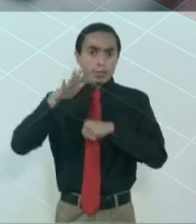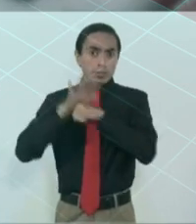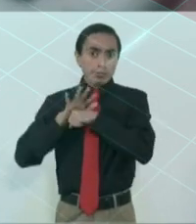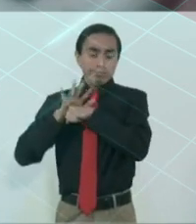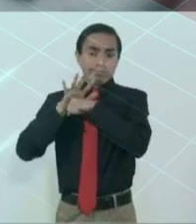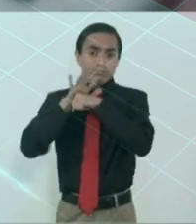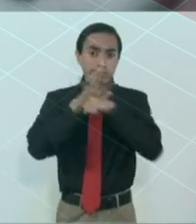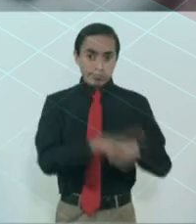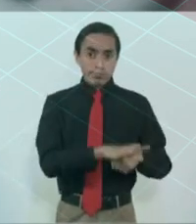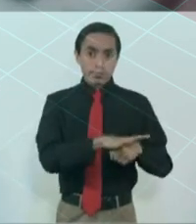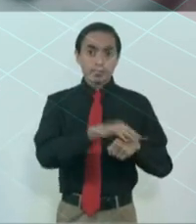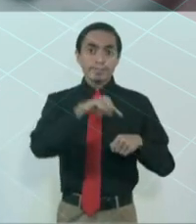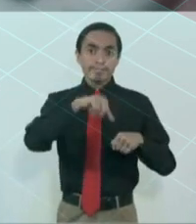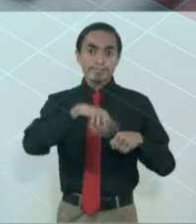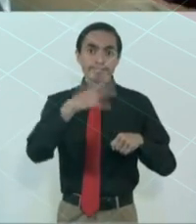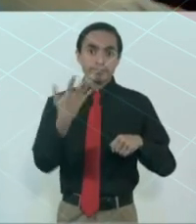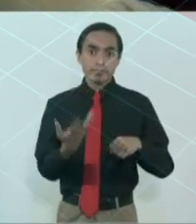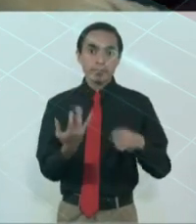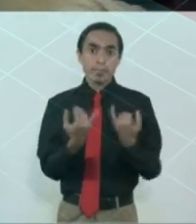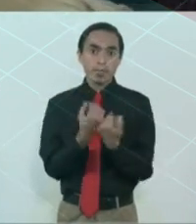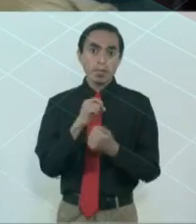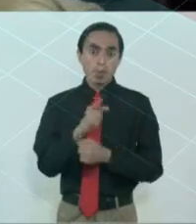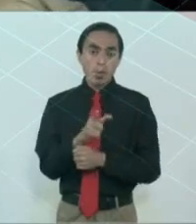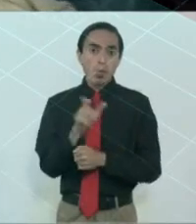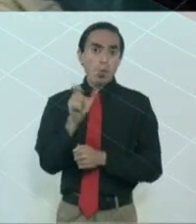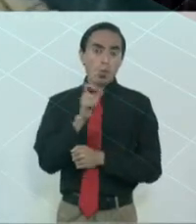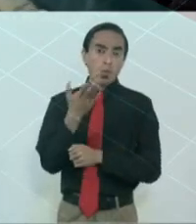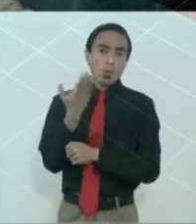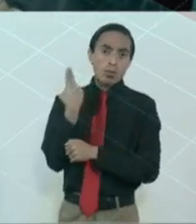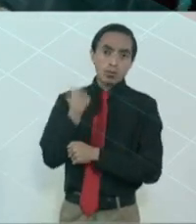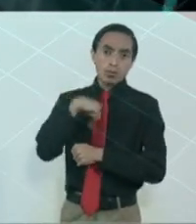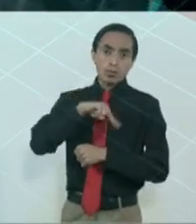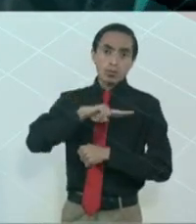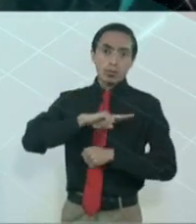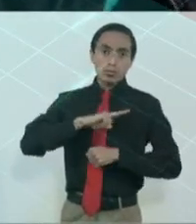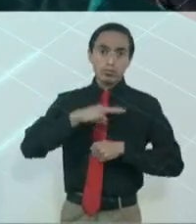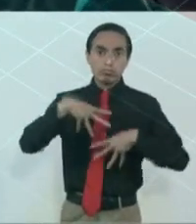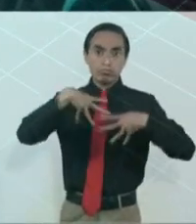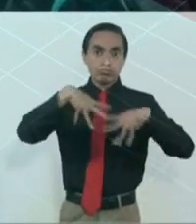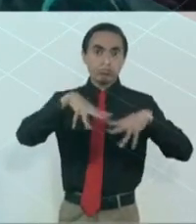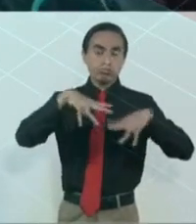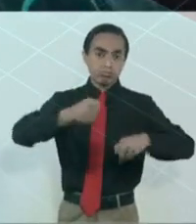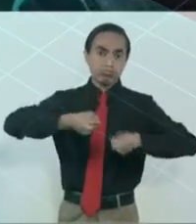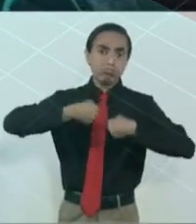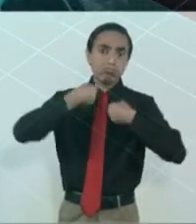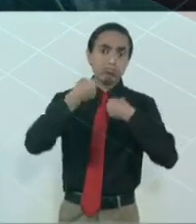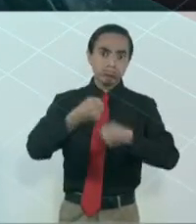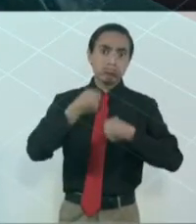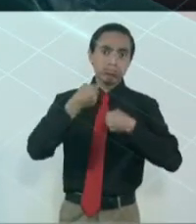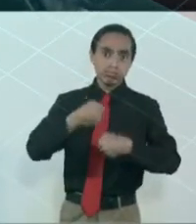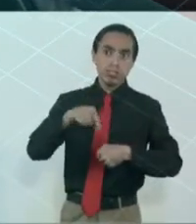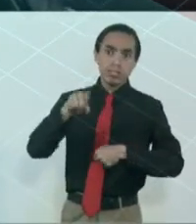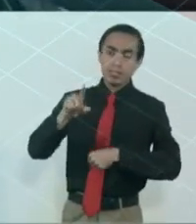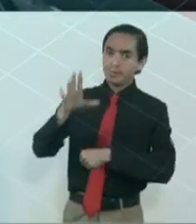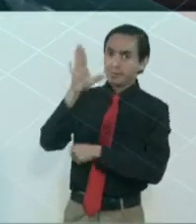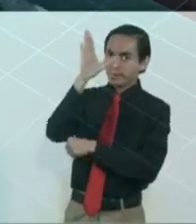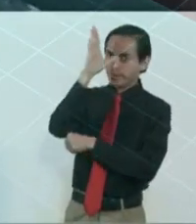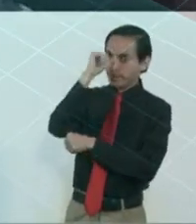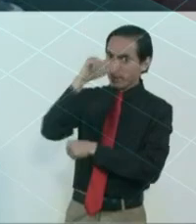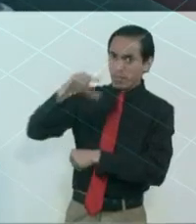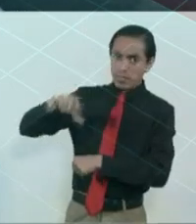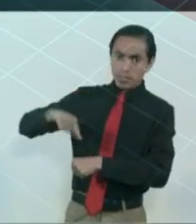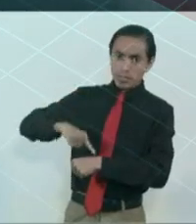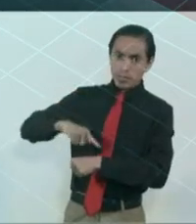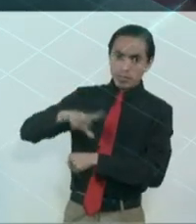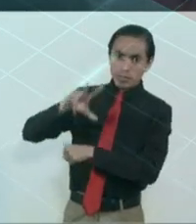quienes nos manifestamos en desacuerdo con la forma del gobierno, del gobierno,